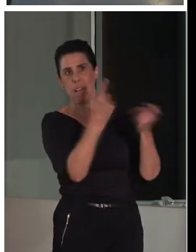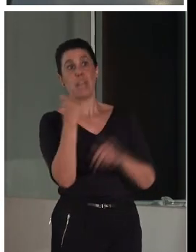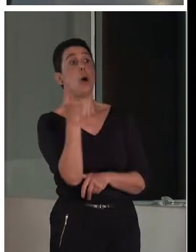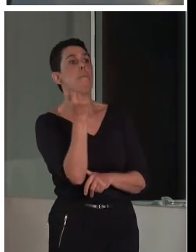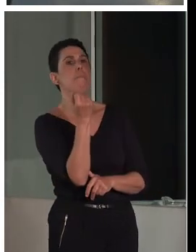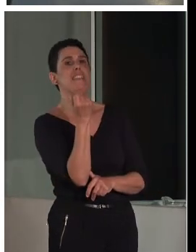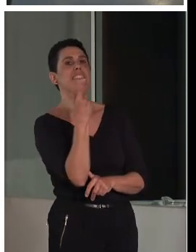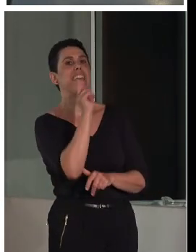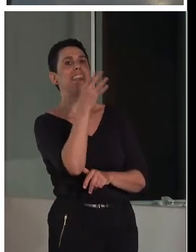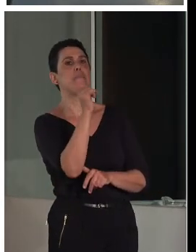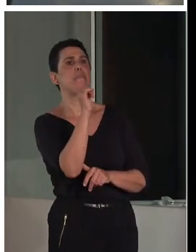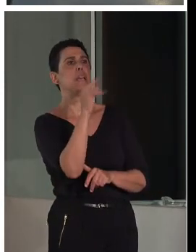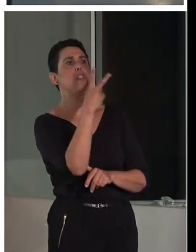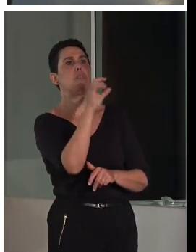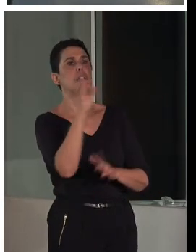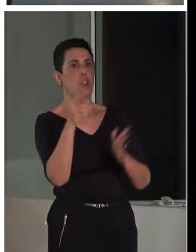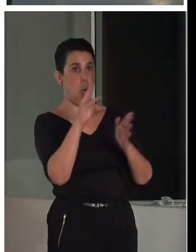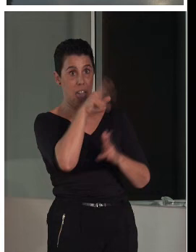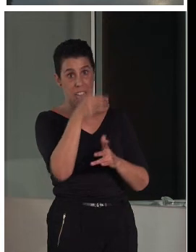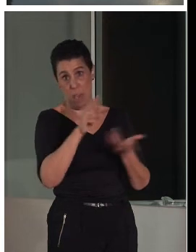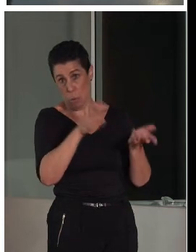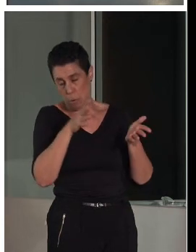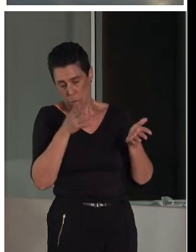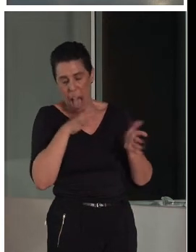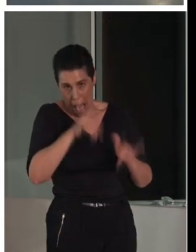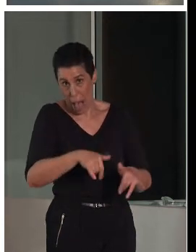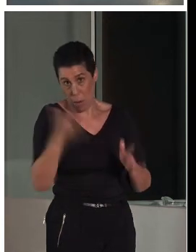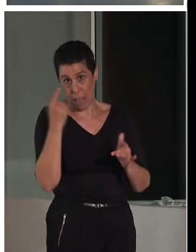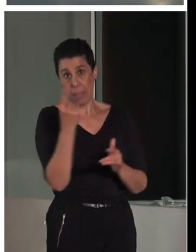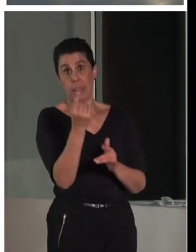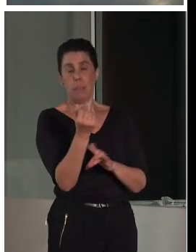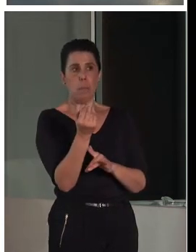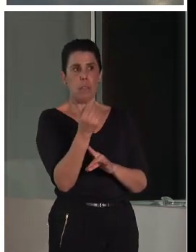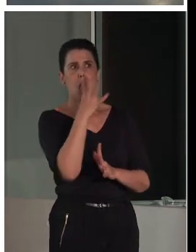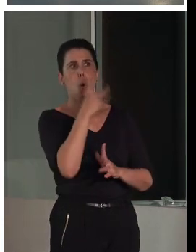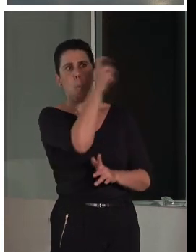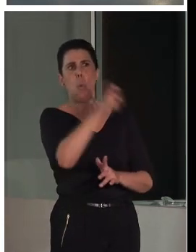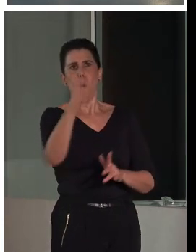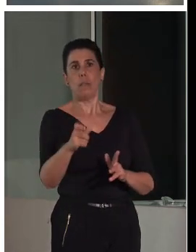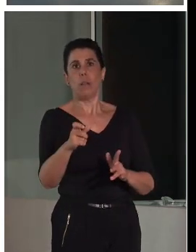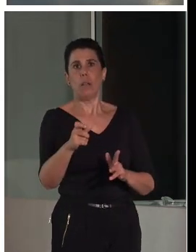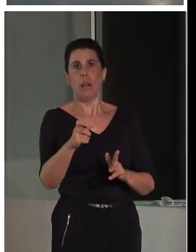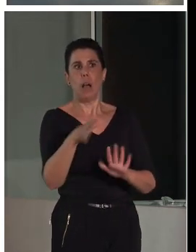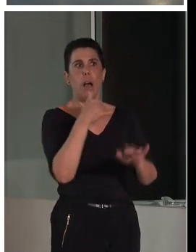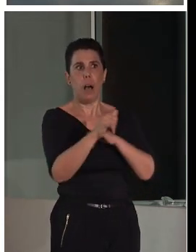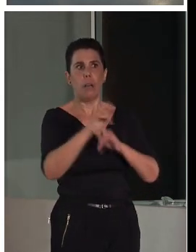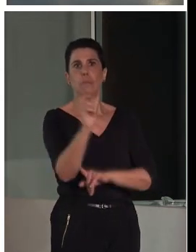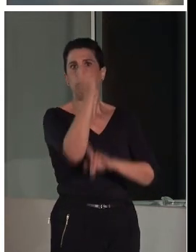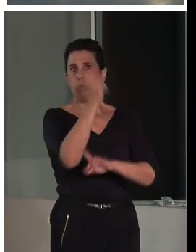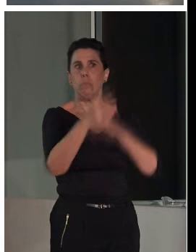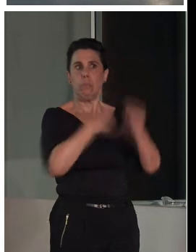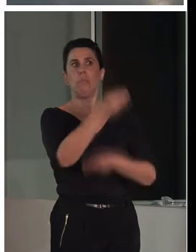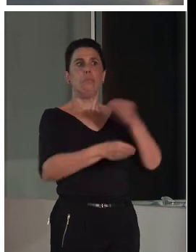eran pesetas. Cuatro personas trabajando y lo hicimos. Y lo hicimos. Y ahora todavía nos